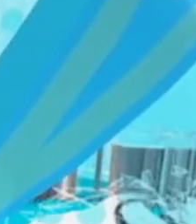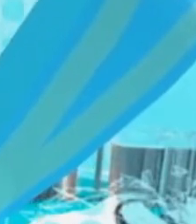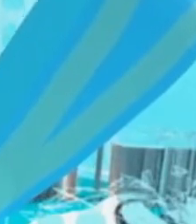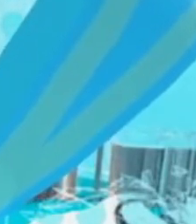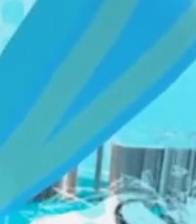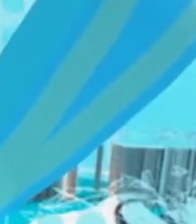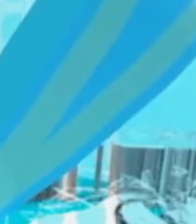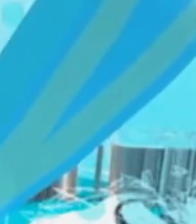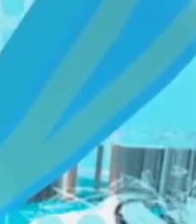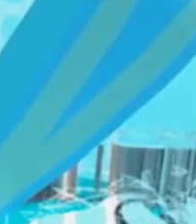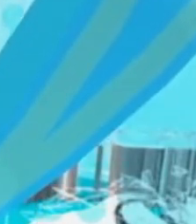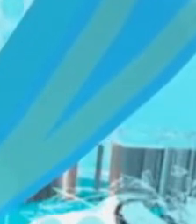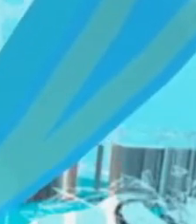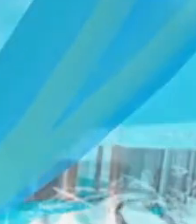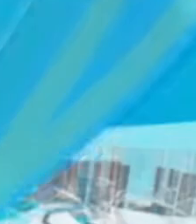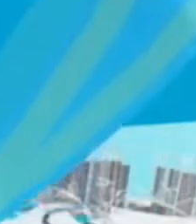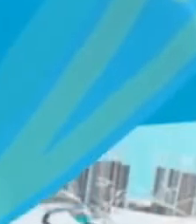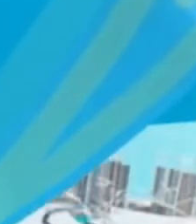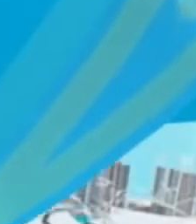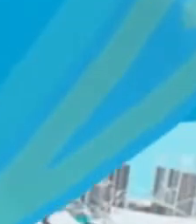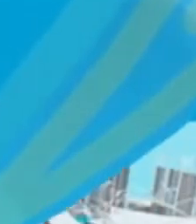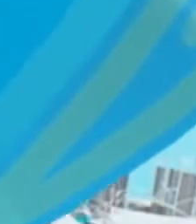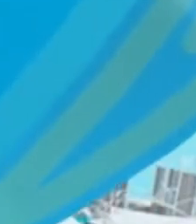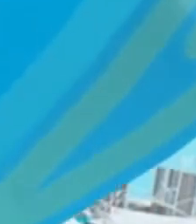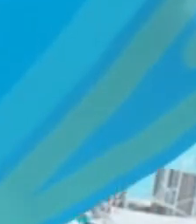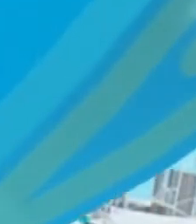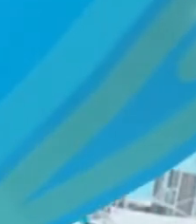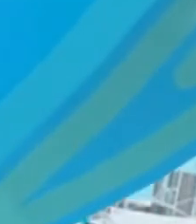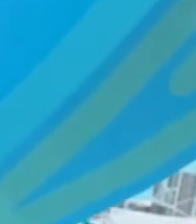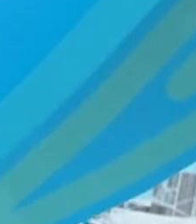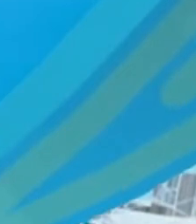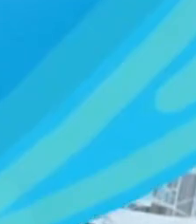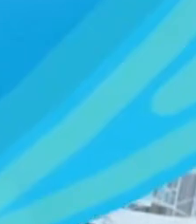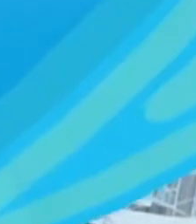Banco Popular presentó el tipo de cambio.